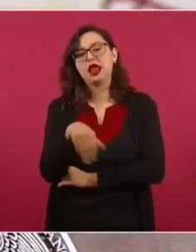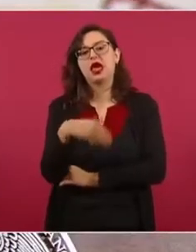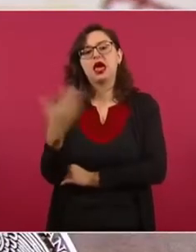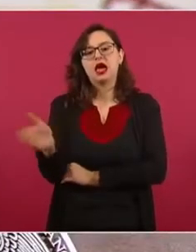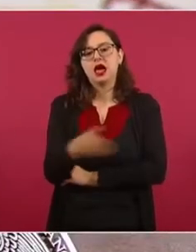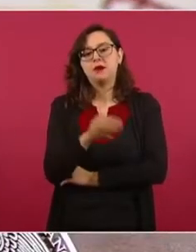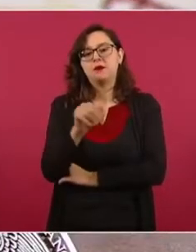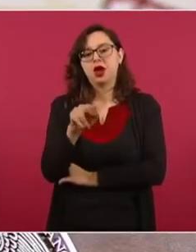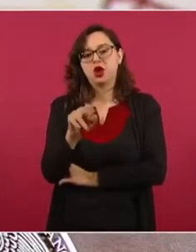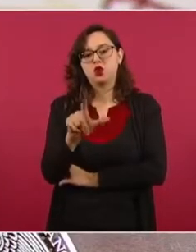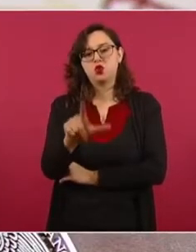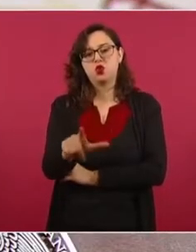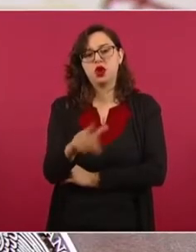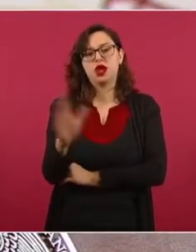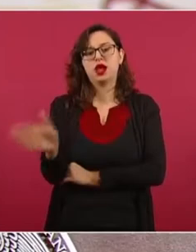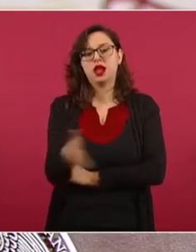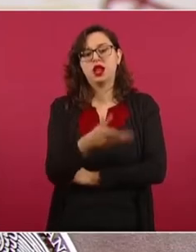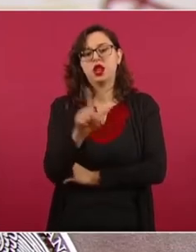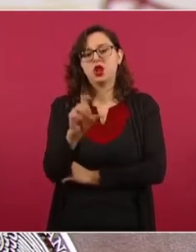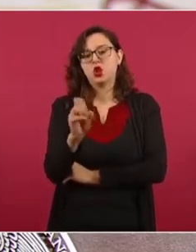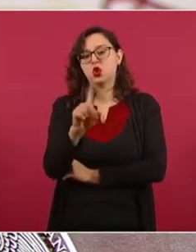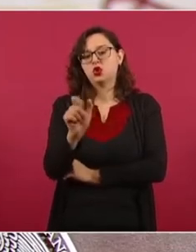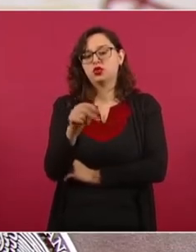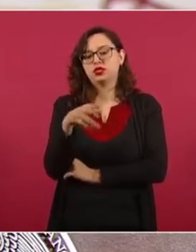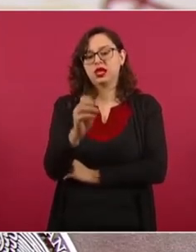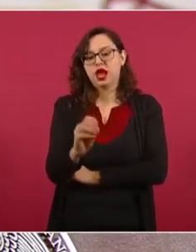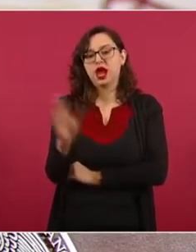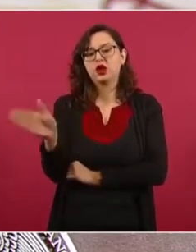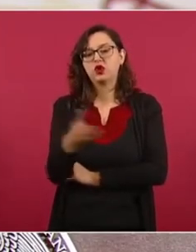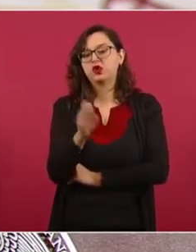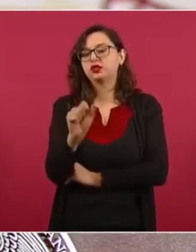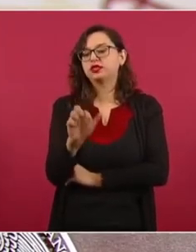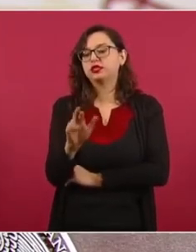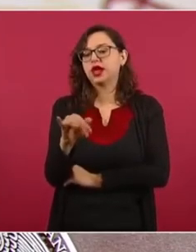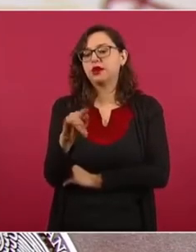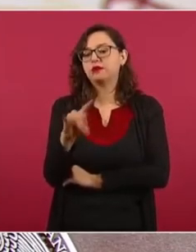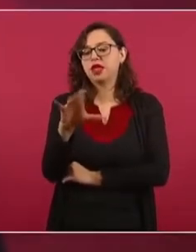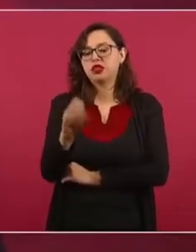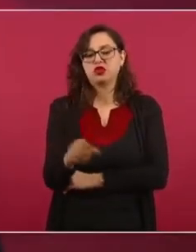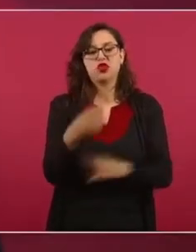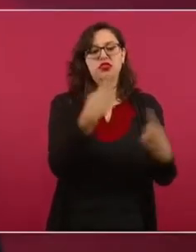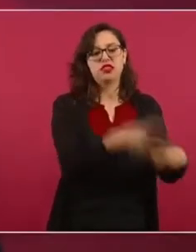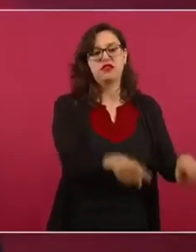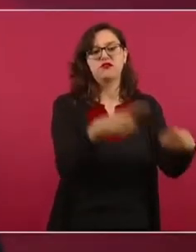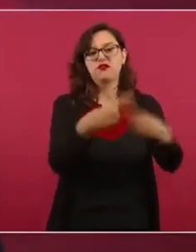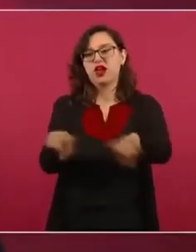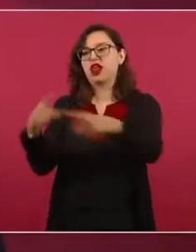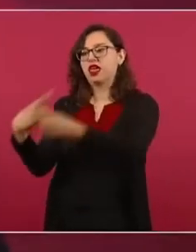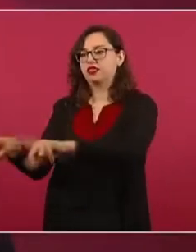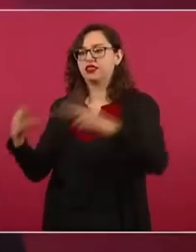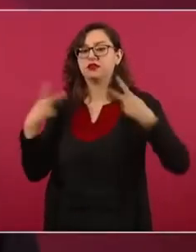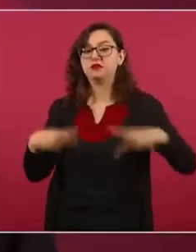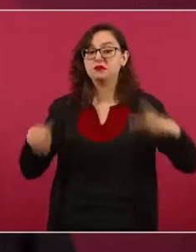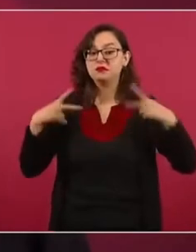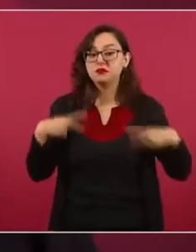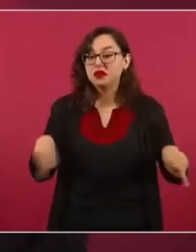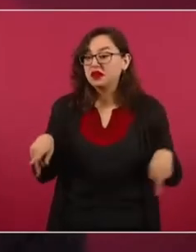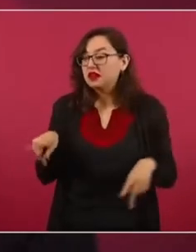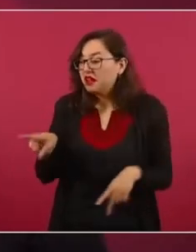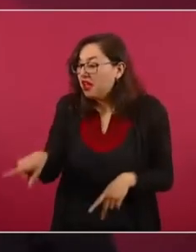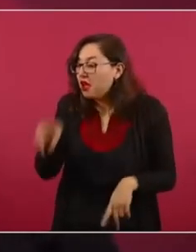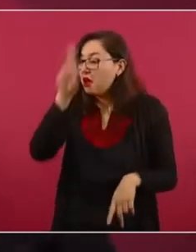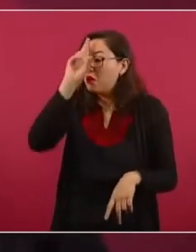Martín, Javier Lozano, Sergio Sarmiento y un largo etcétera, se mofaron del dicho